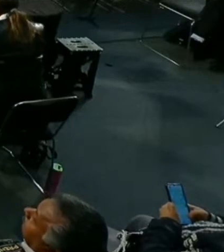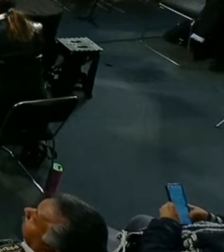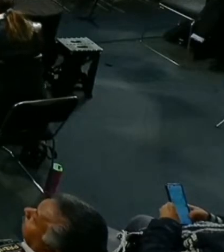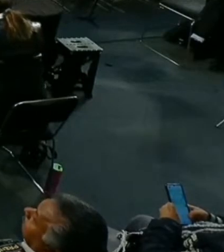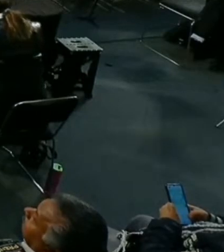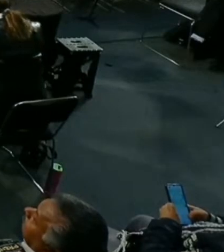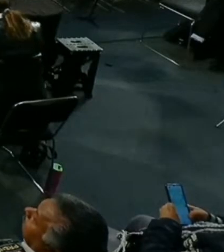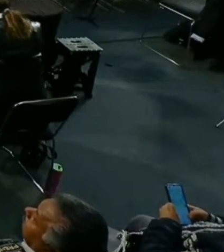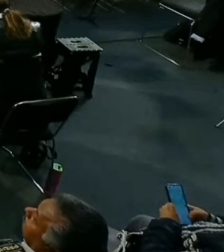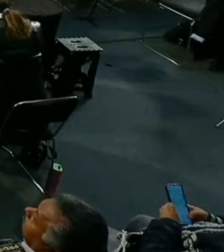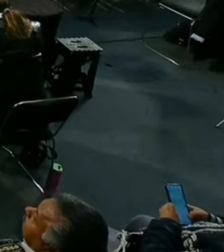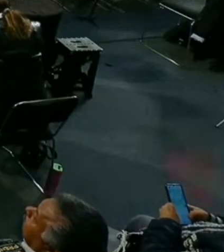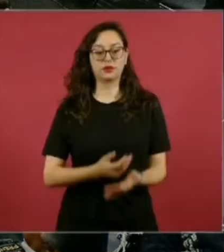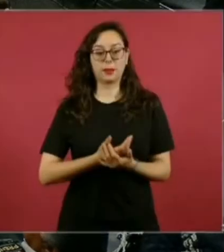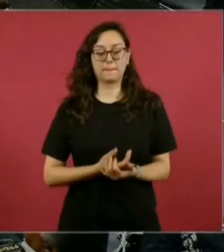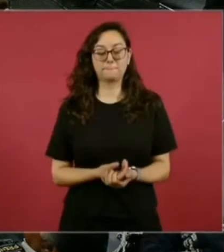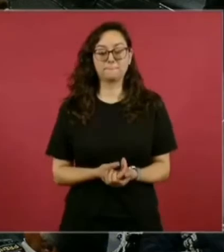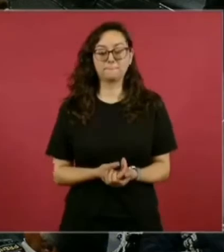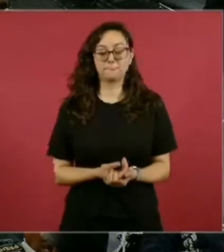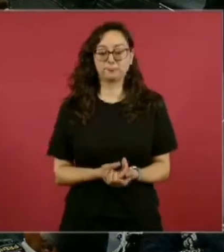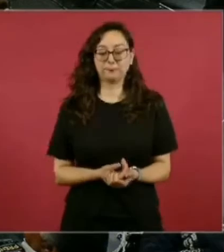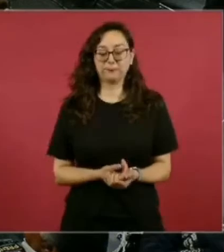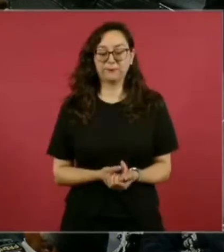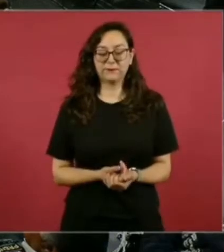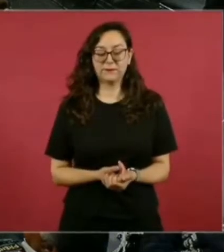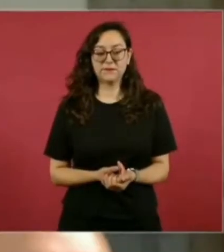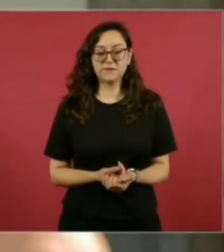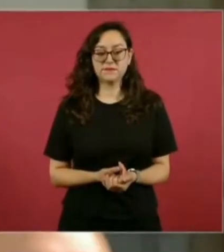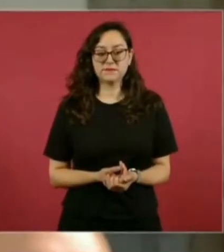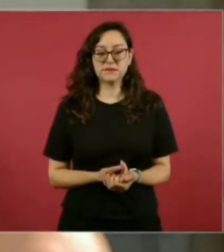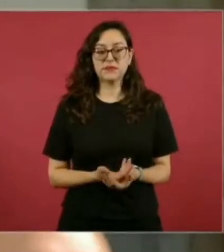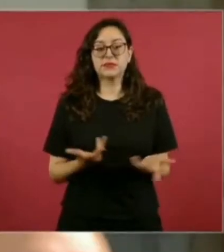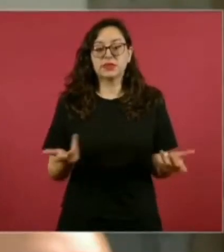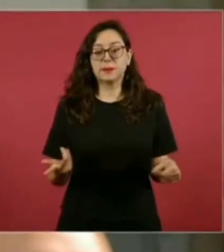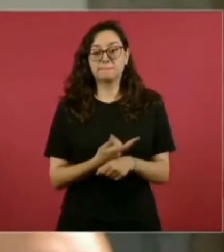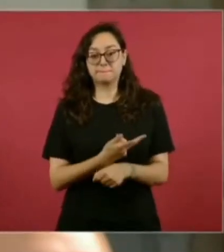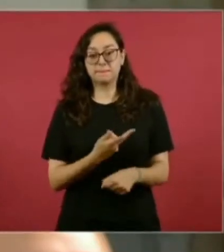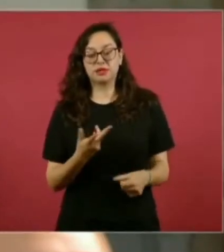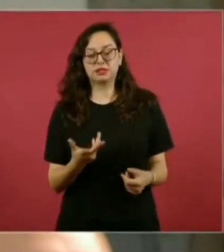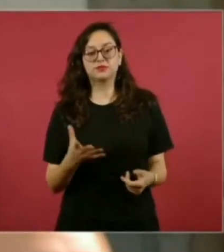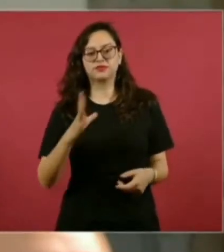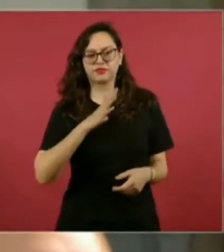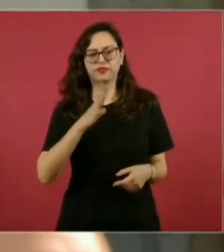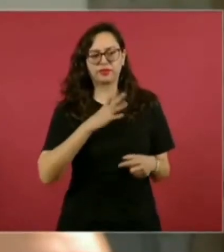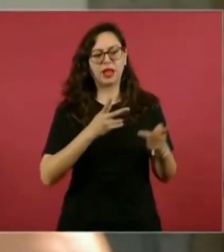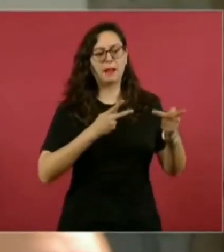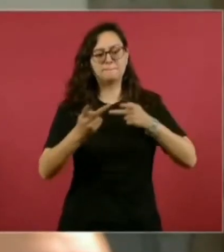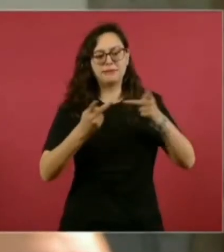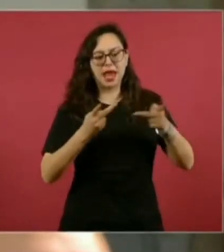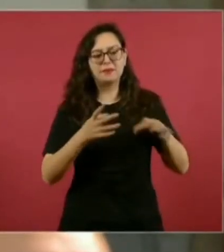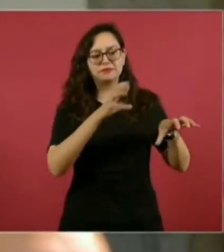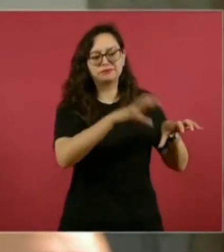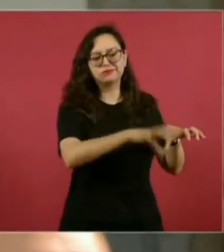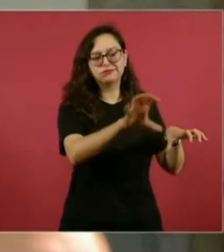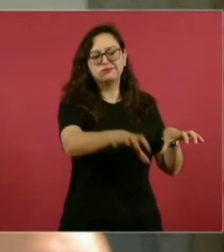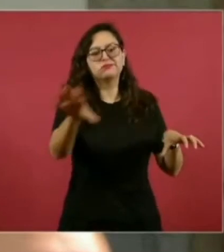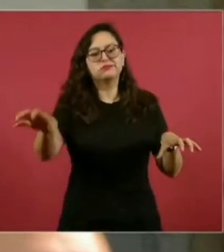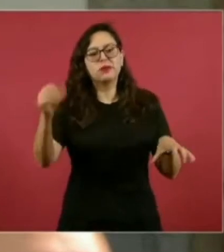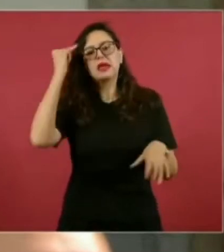tema de los planes de justicia que se hicieron para los CUNCAC, para los Guarijíos. Y está este esbozo que se hizo para los Mayos,